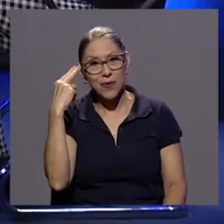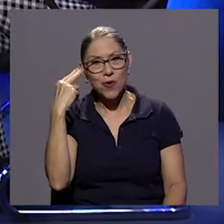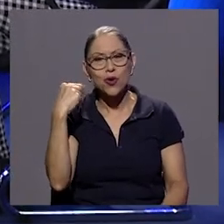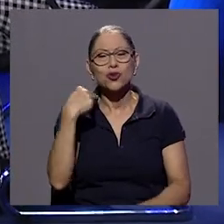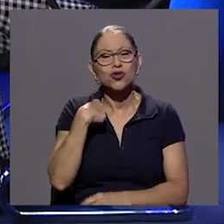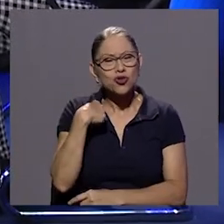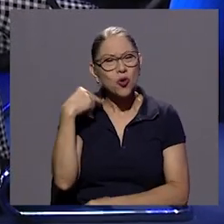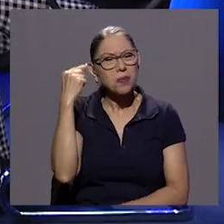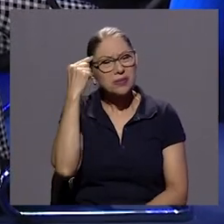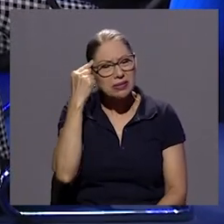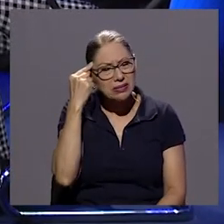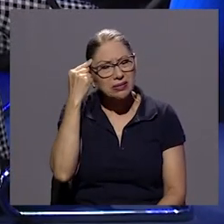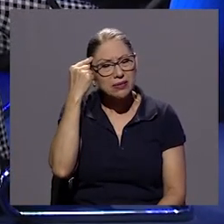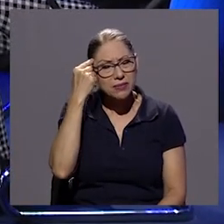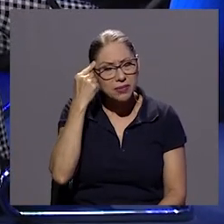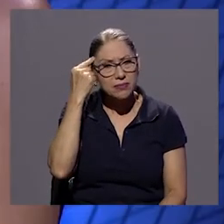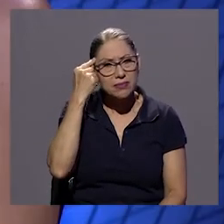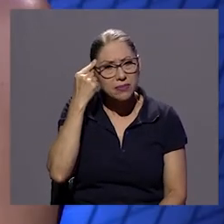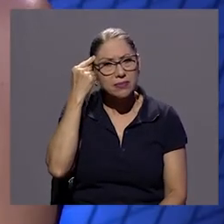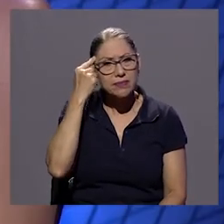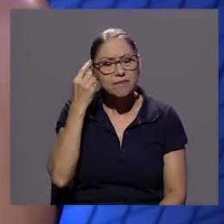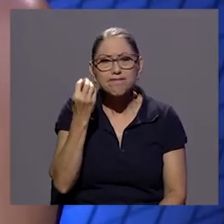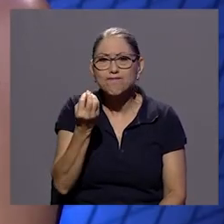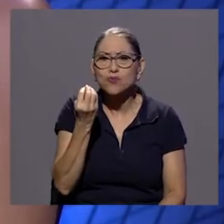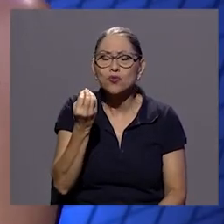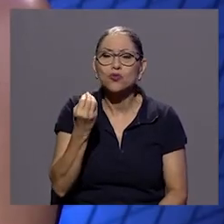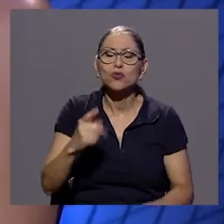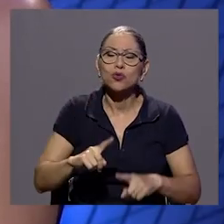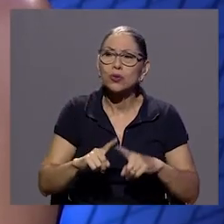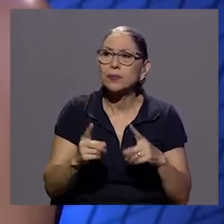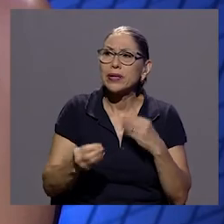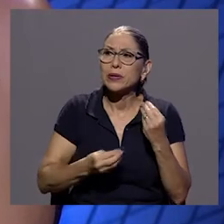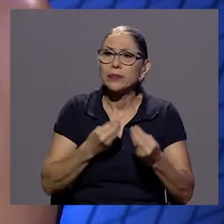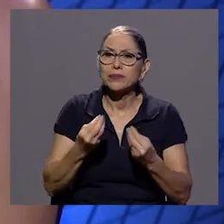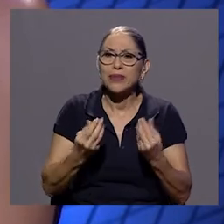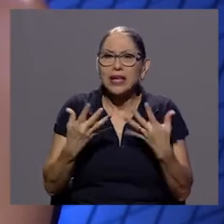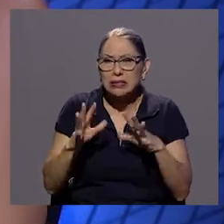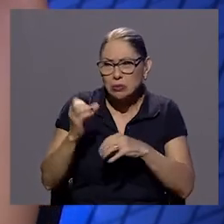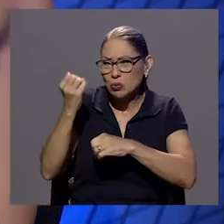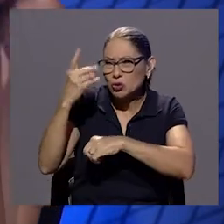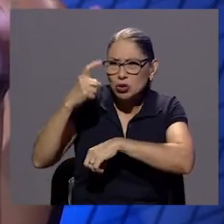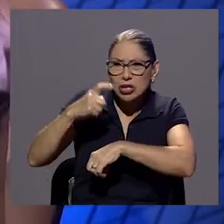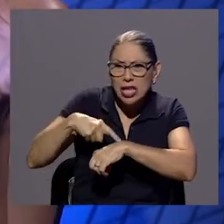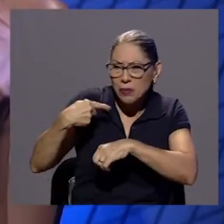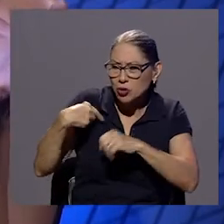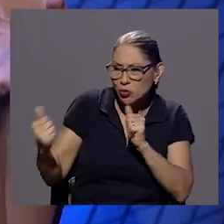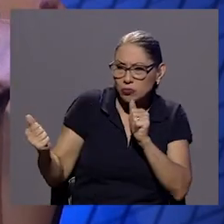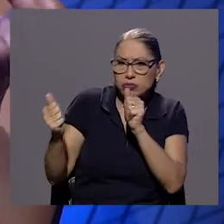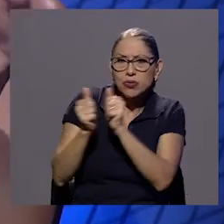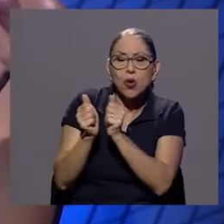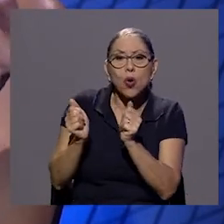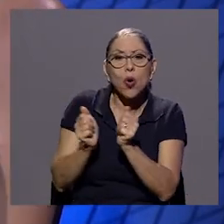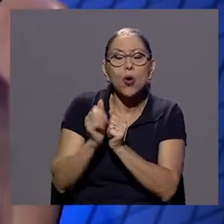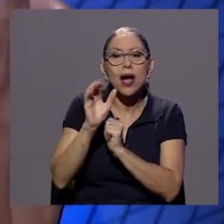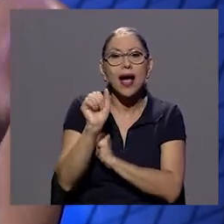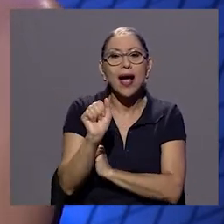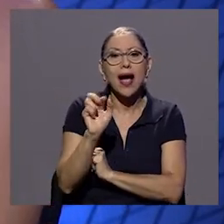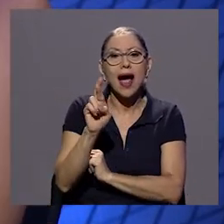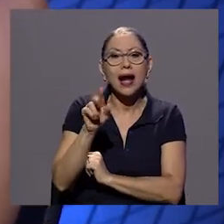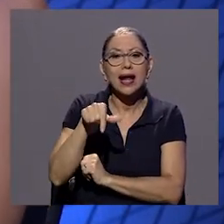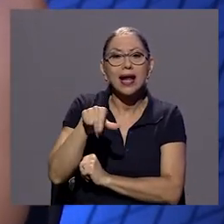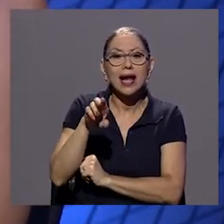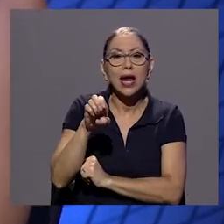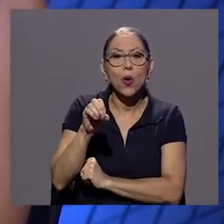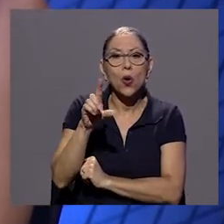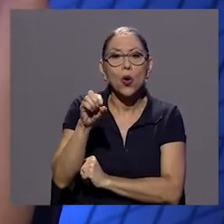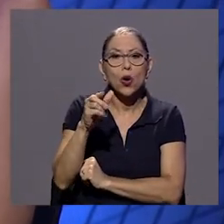pero verás que como estando tanto tiempo como con el tema de la arqueología yo hice también una como un voluntariado en